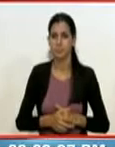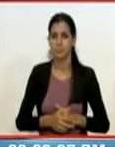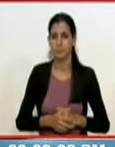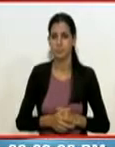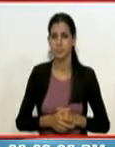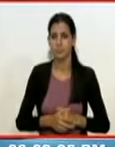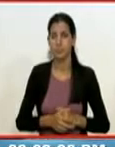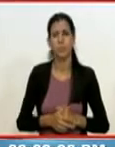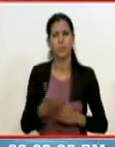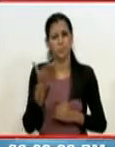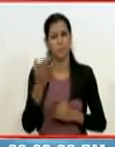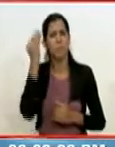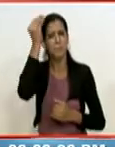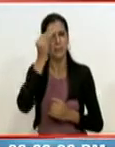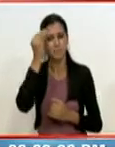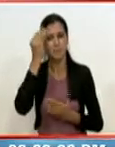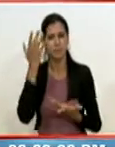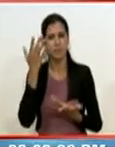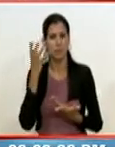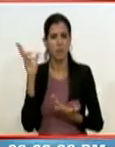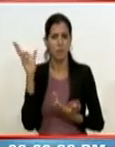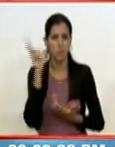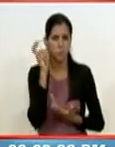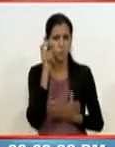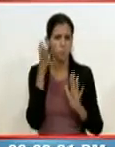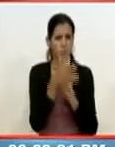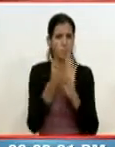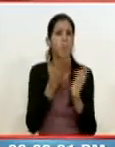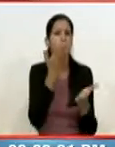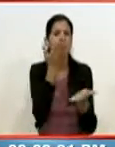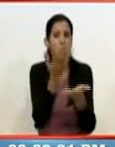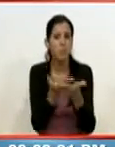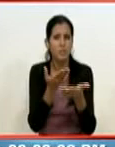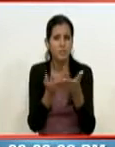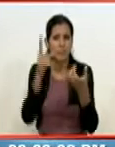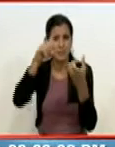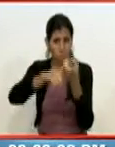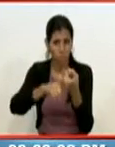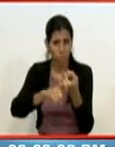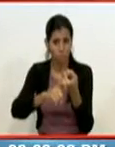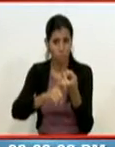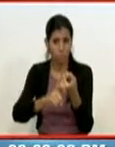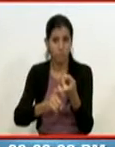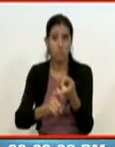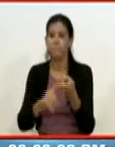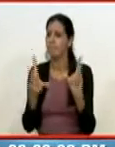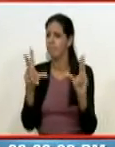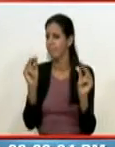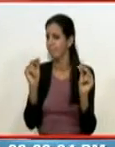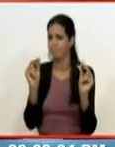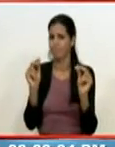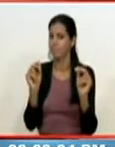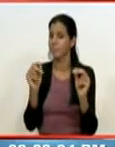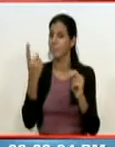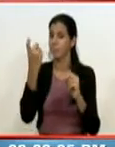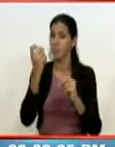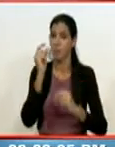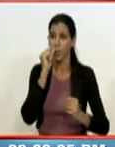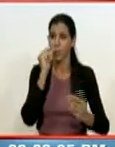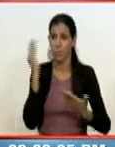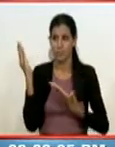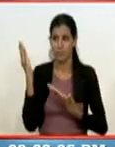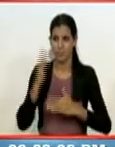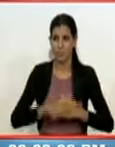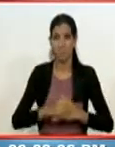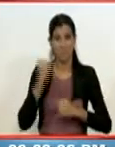¿Usted cree que había oído todo sobre propuestas de matrimonio? Tal vez no. Ransor Bracho ejercía sus